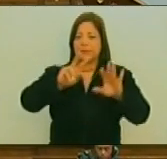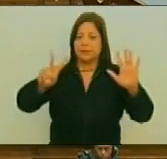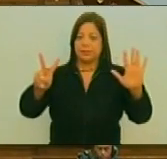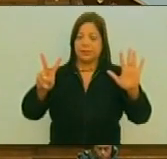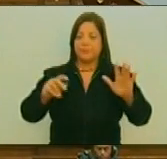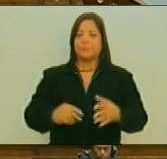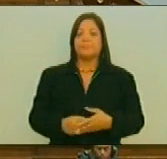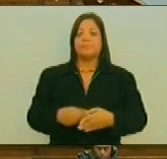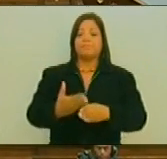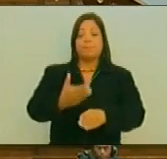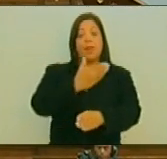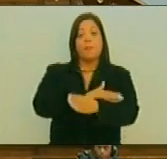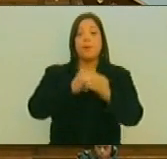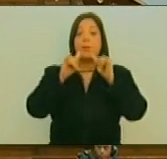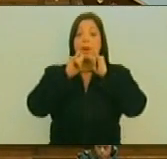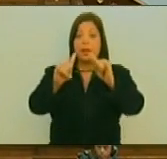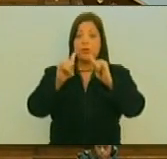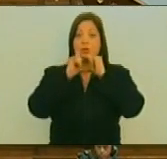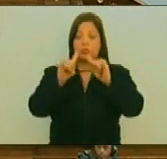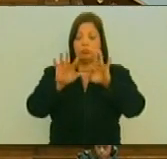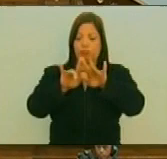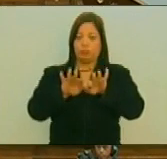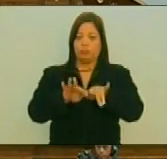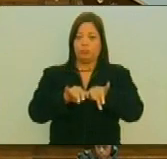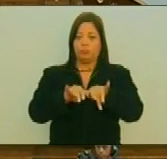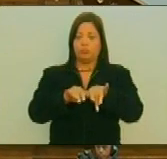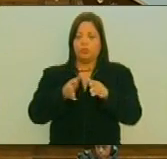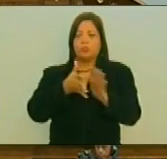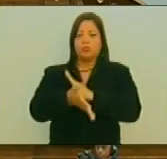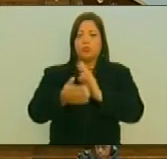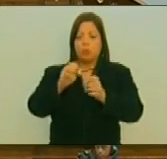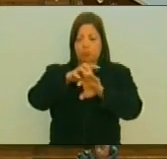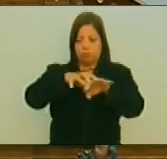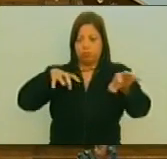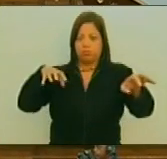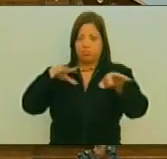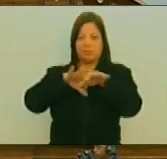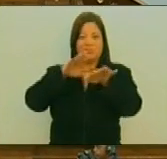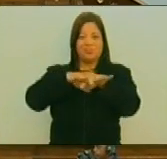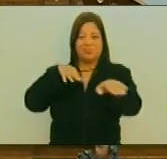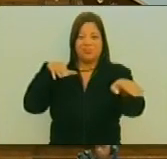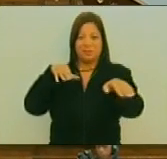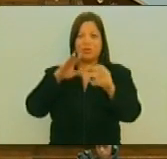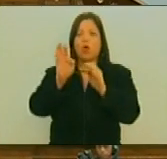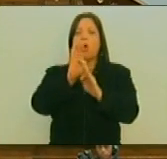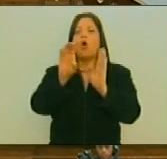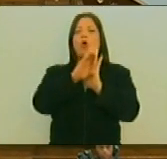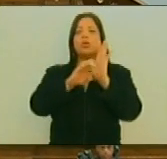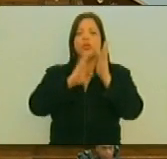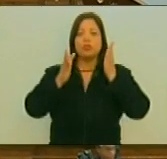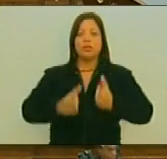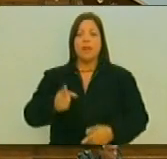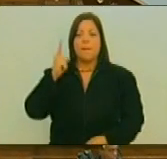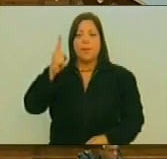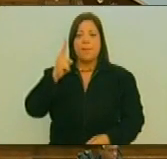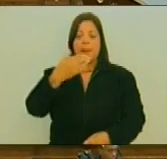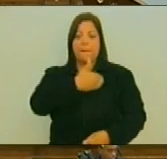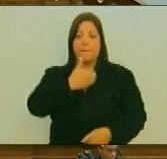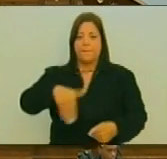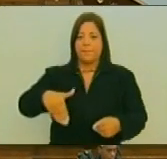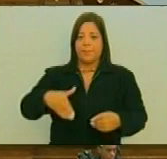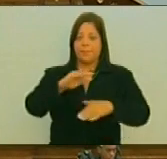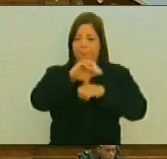Previo anuncio del secretario de la existencia del quórum reglamentario El primer vicepresidente